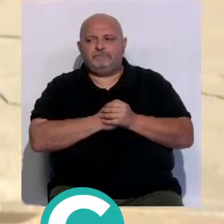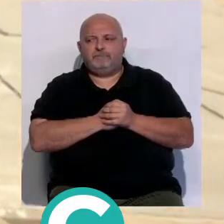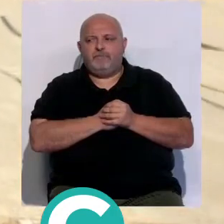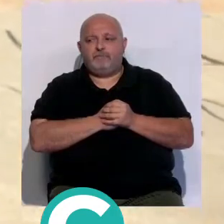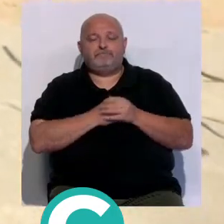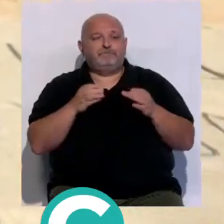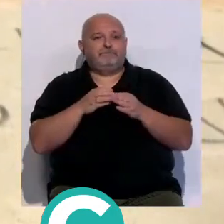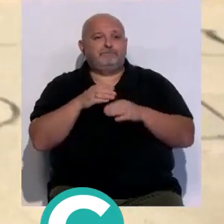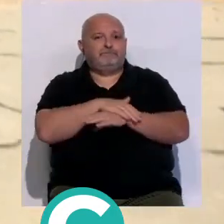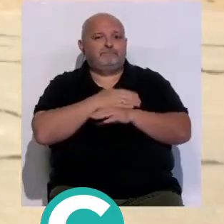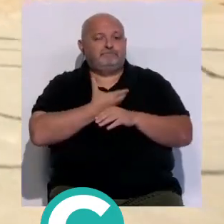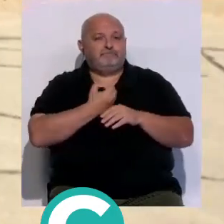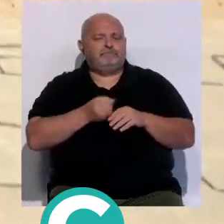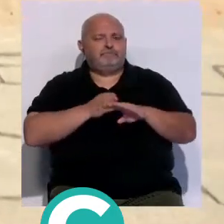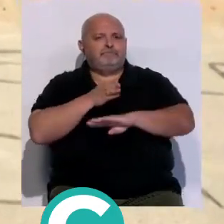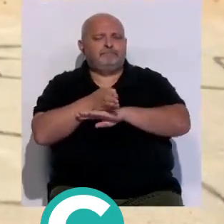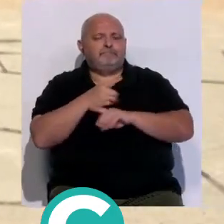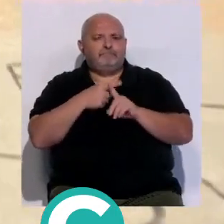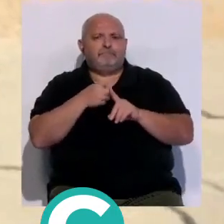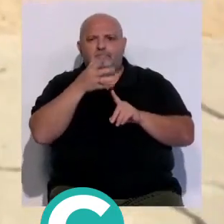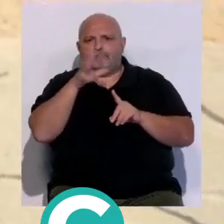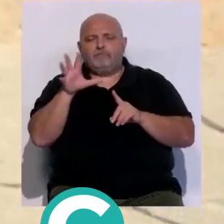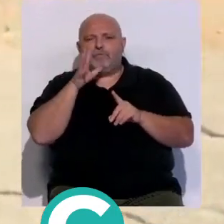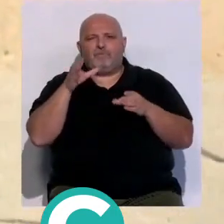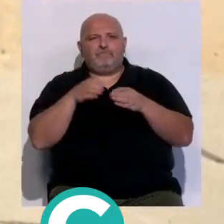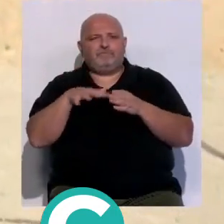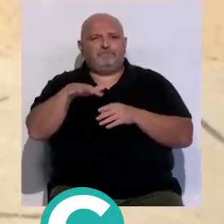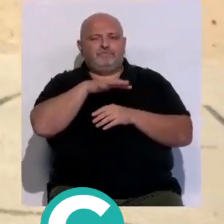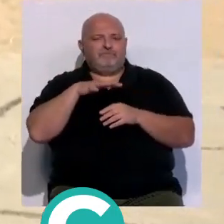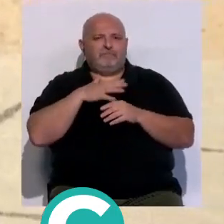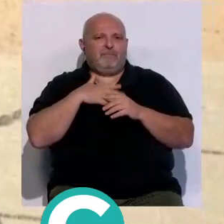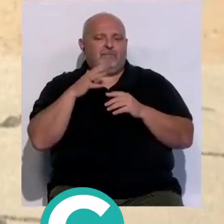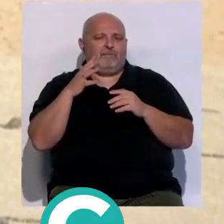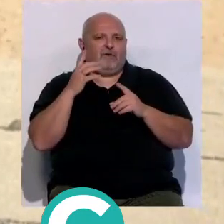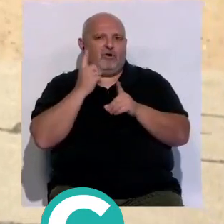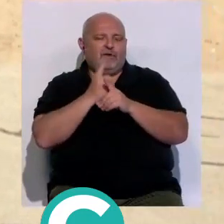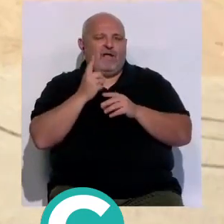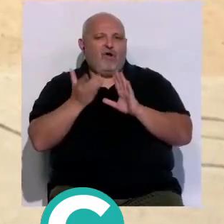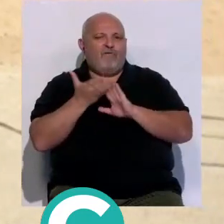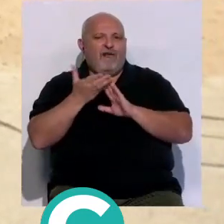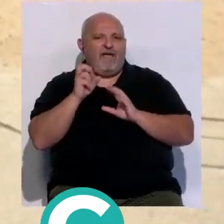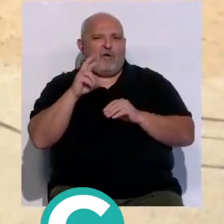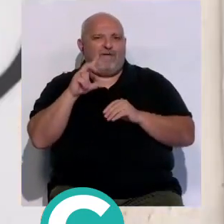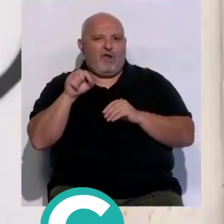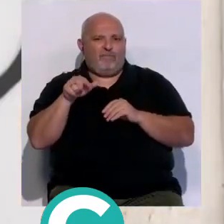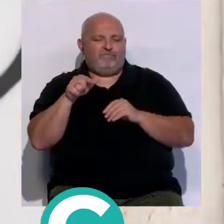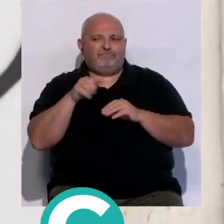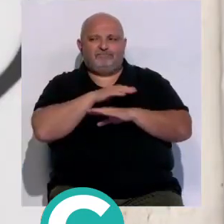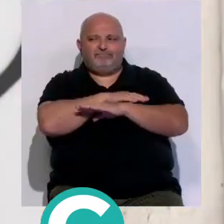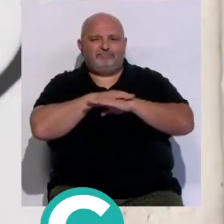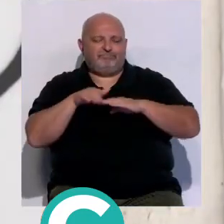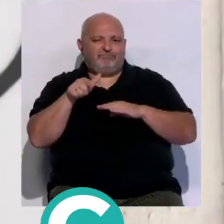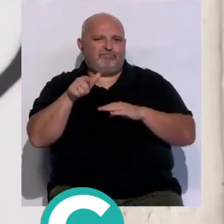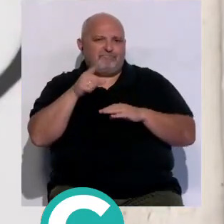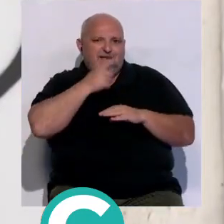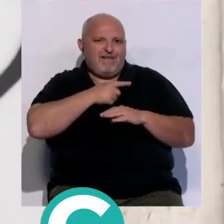el equipo de gobierno municipal se suma a las denuncias de colectivos ecologistas contra las obras del eurovelo que en su recorrido